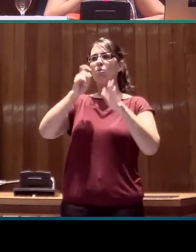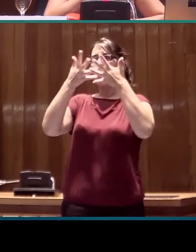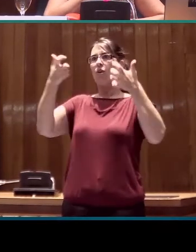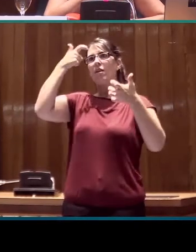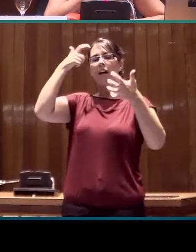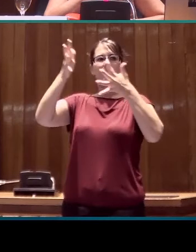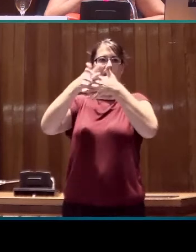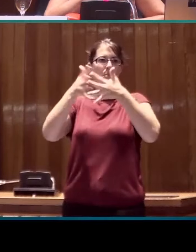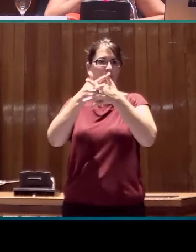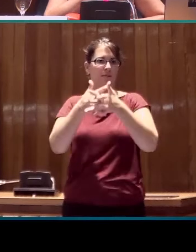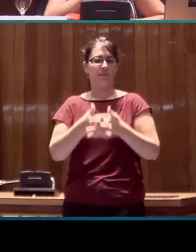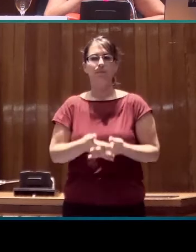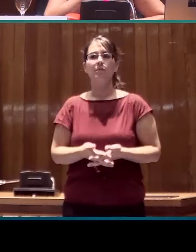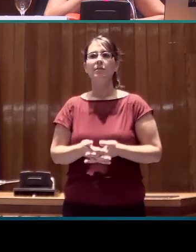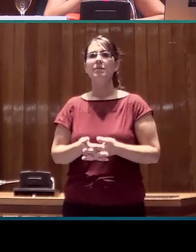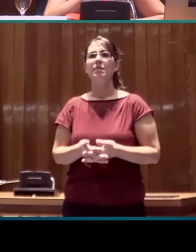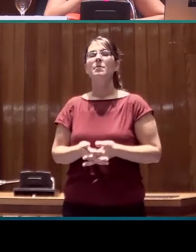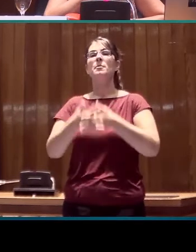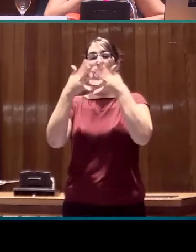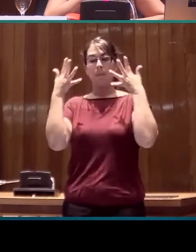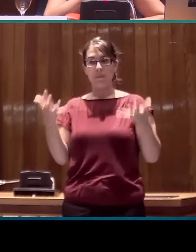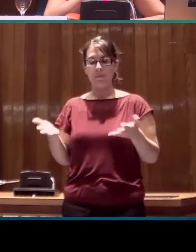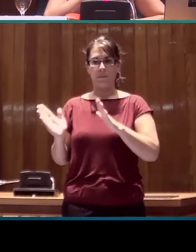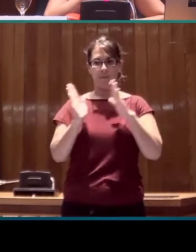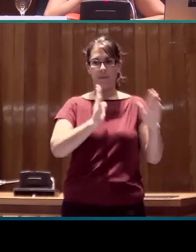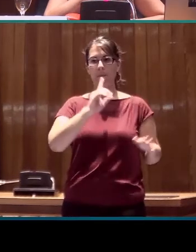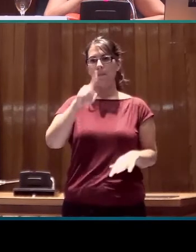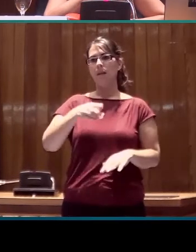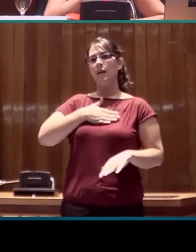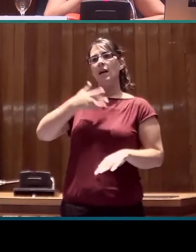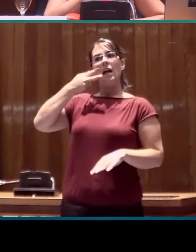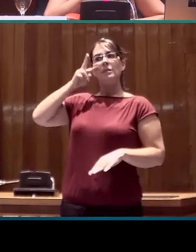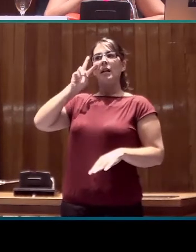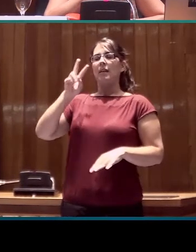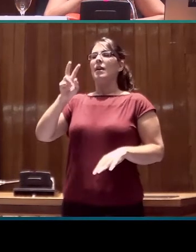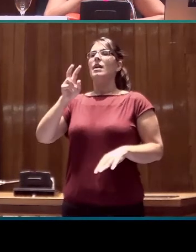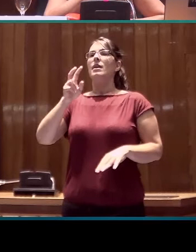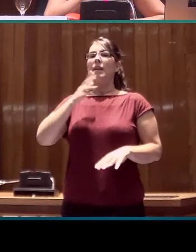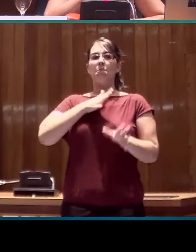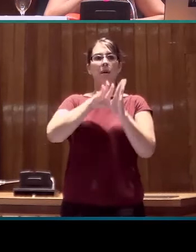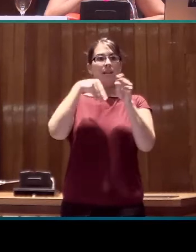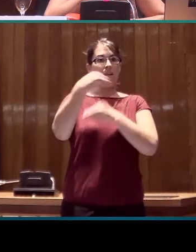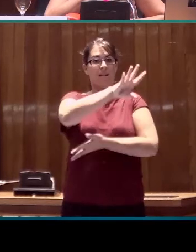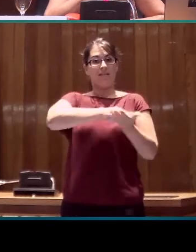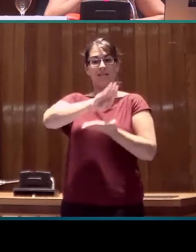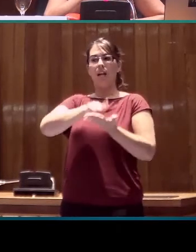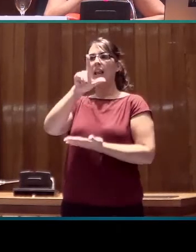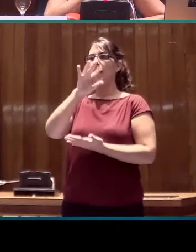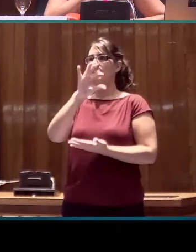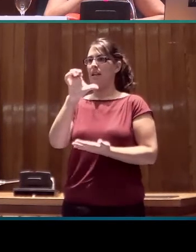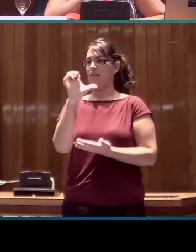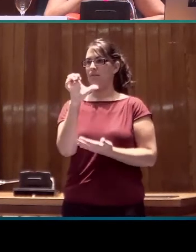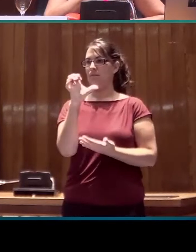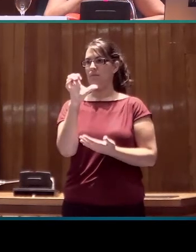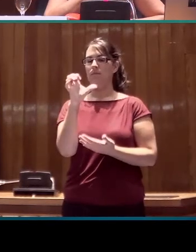sintácticos. Por otra parte, tenemos la experiencia de recogida de materiales sobre la LS en lo que era un proyecto